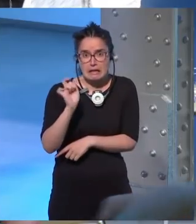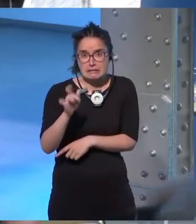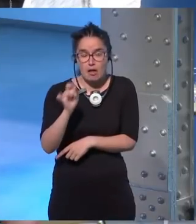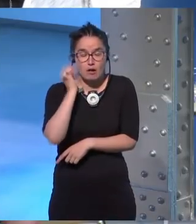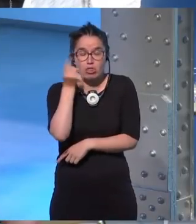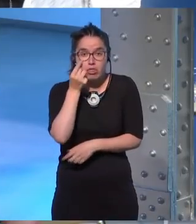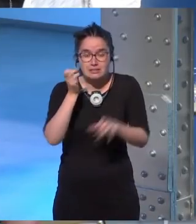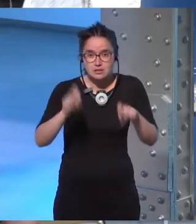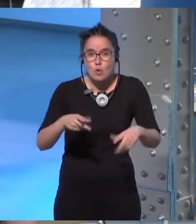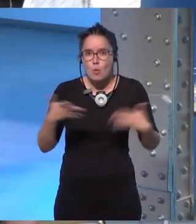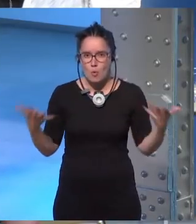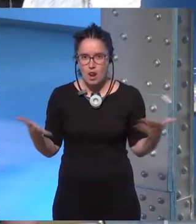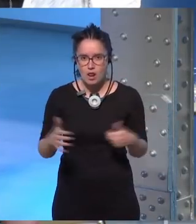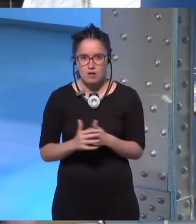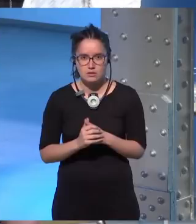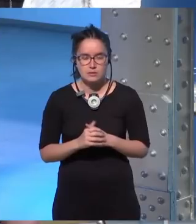sin darnos cuenta siquiera?